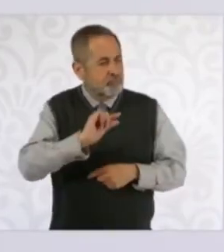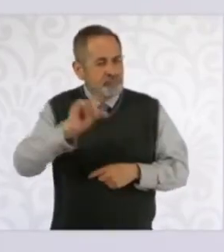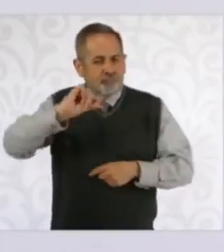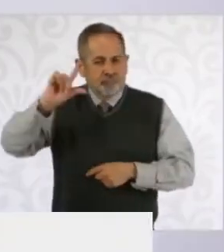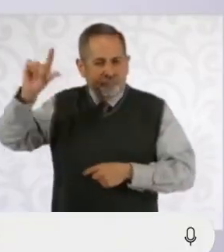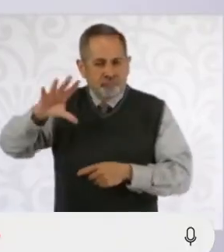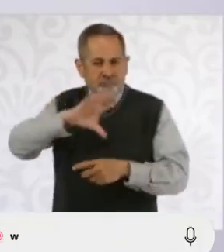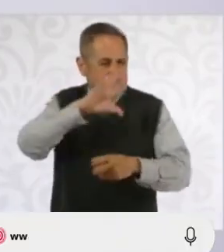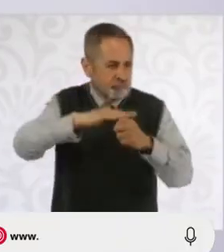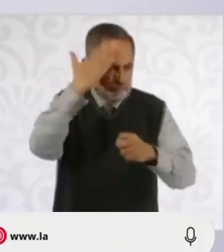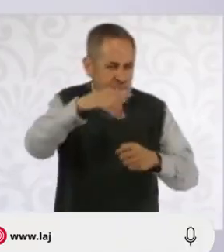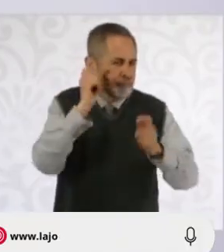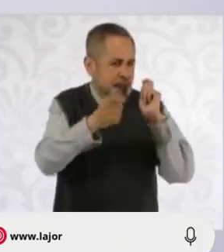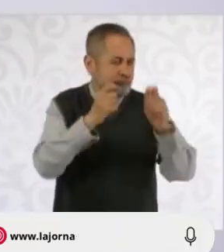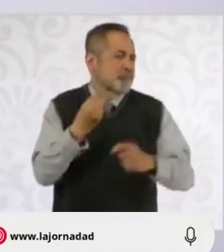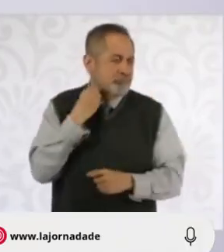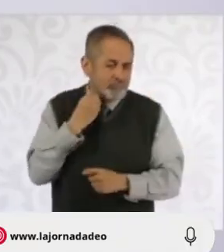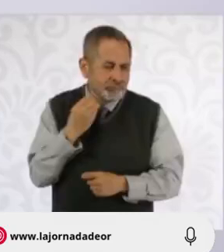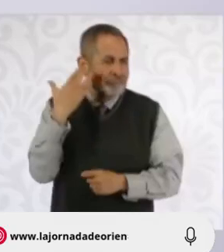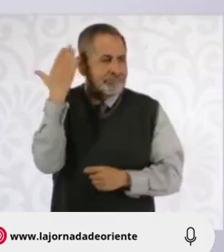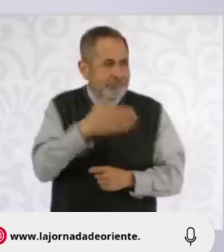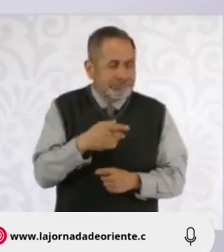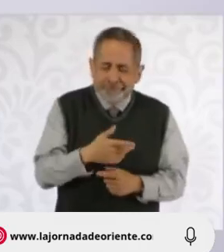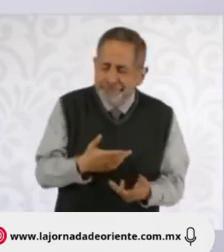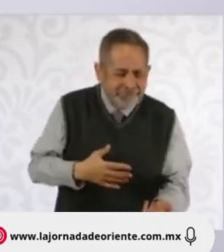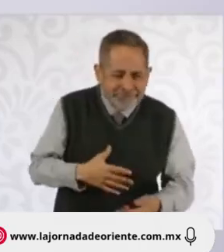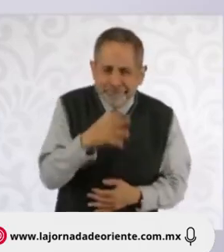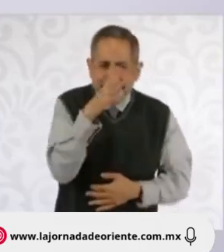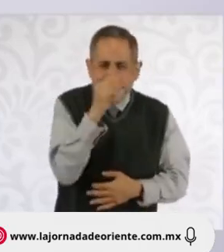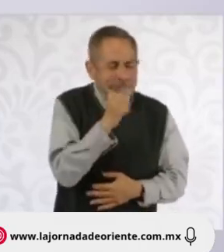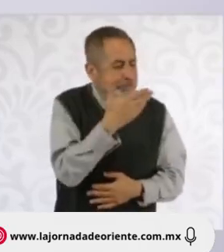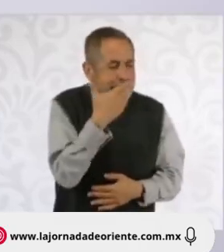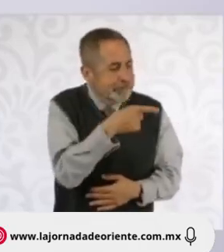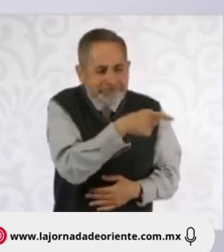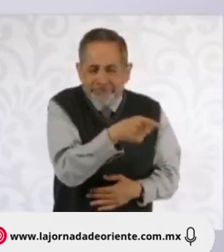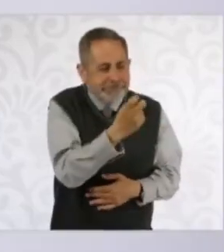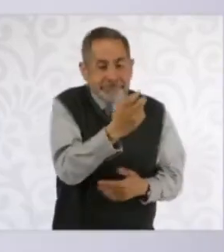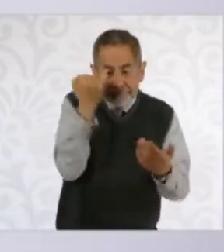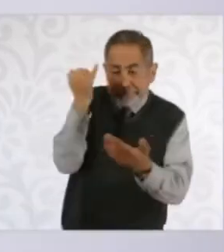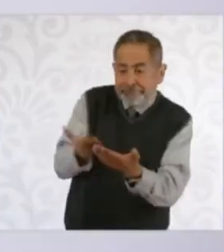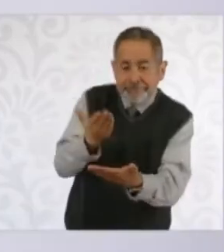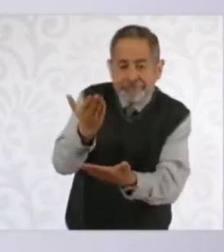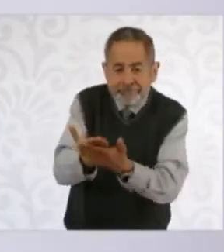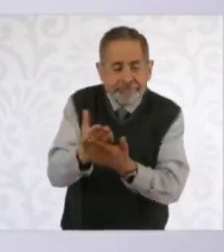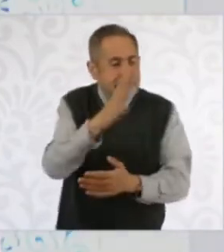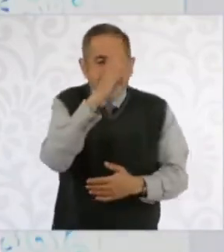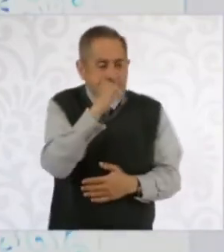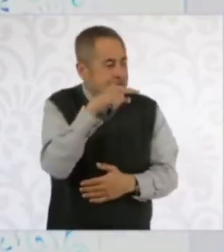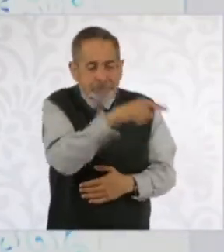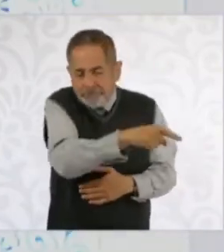saben que no es correcta esta propuesta que está presentando este